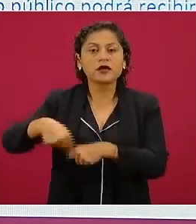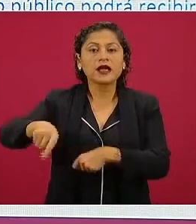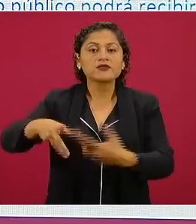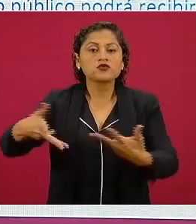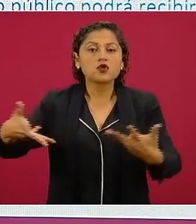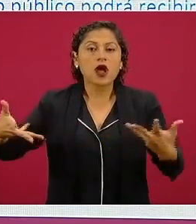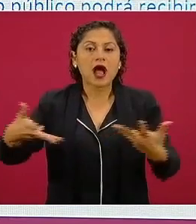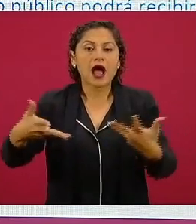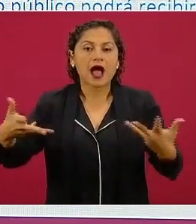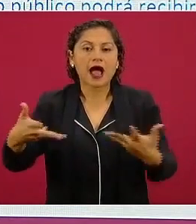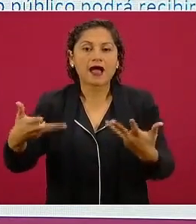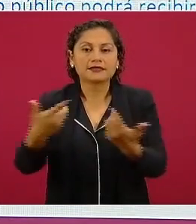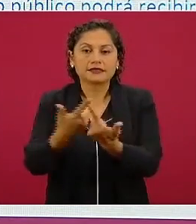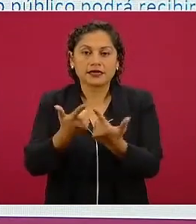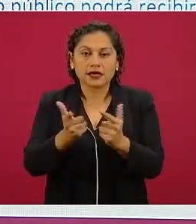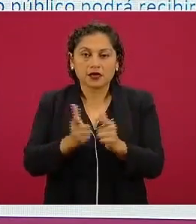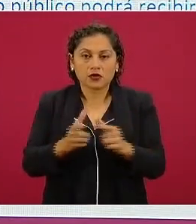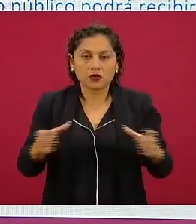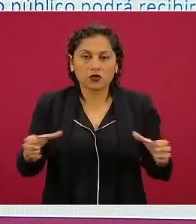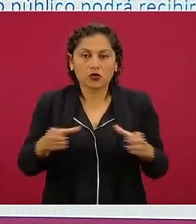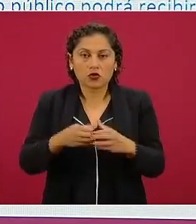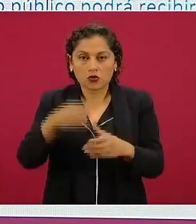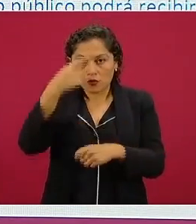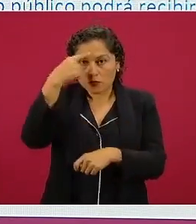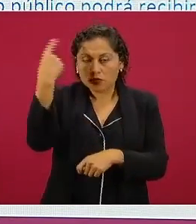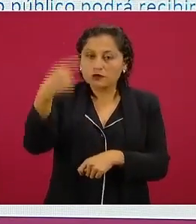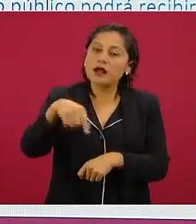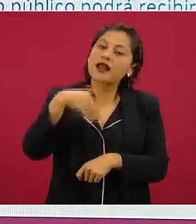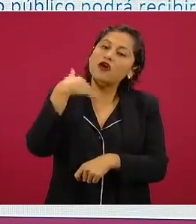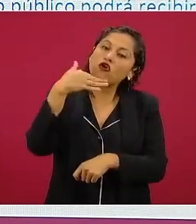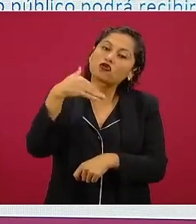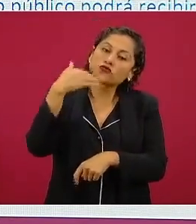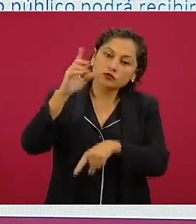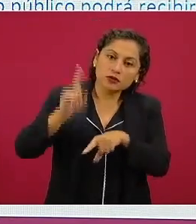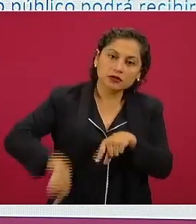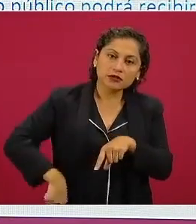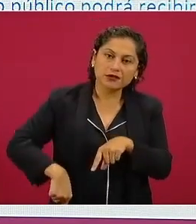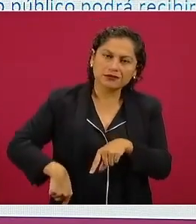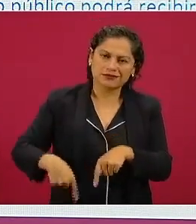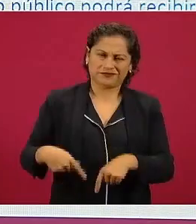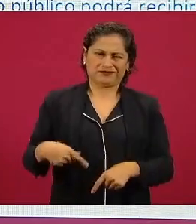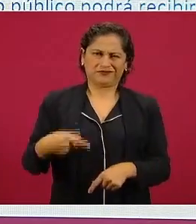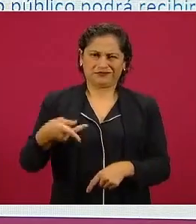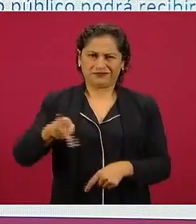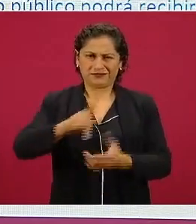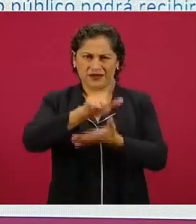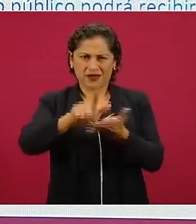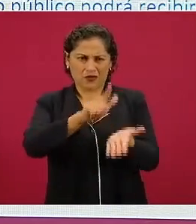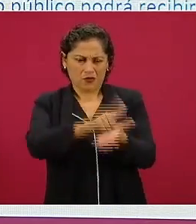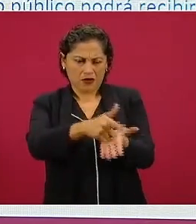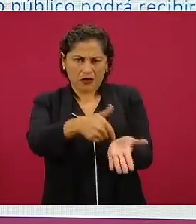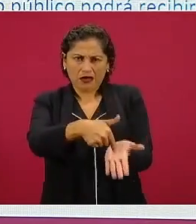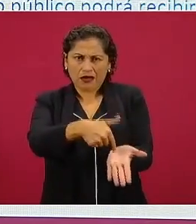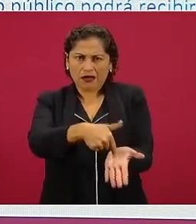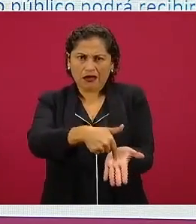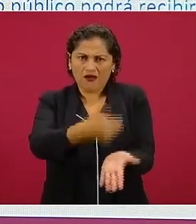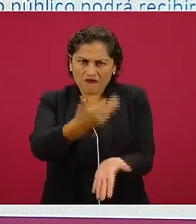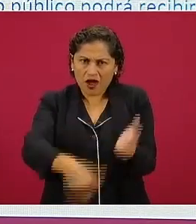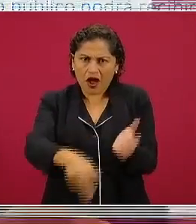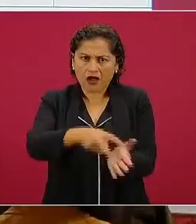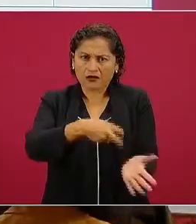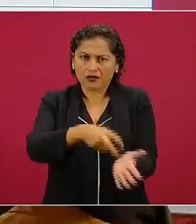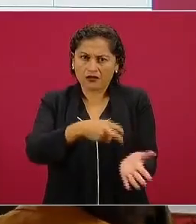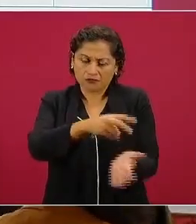anticorrupción cuando por ley no se podía juzgar a corruptos